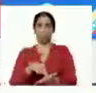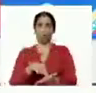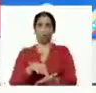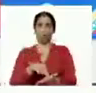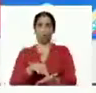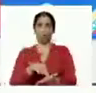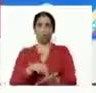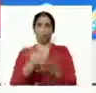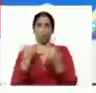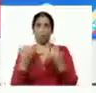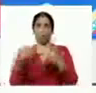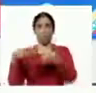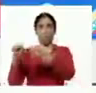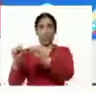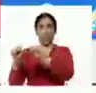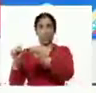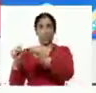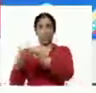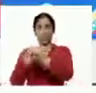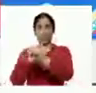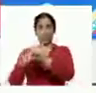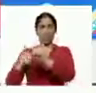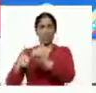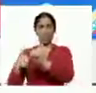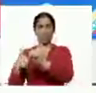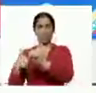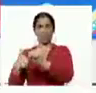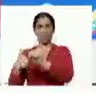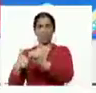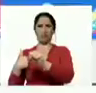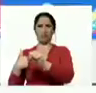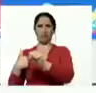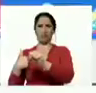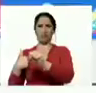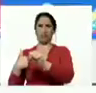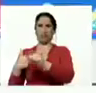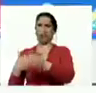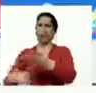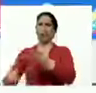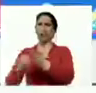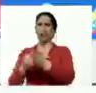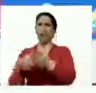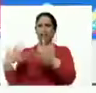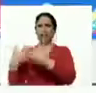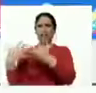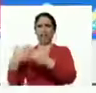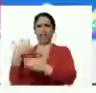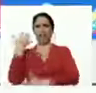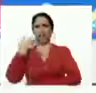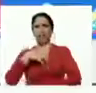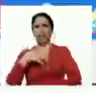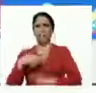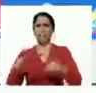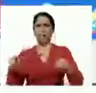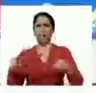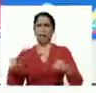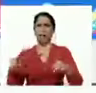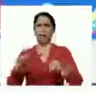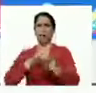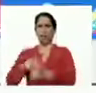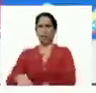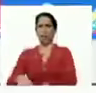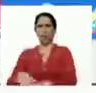ahora el imperialismo quiere reactivar una guerra fría para dañar a china